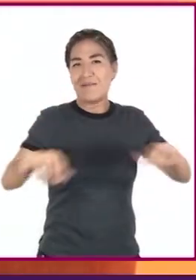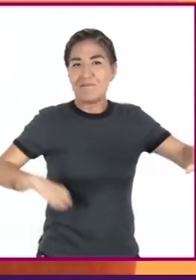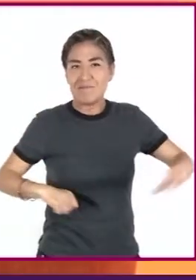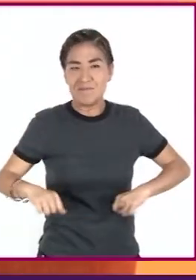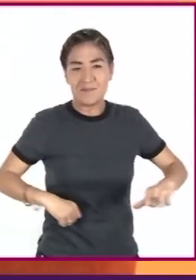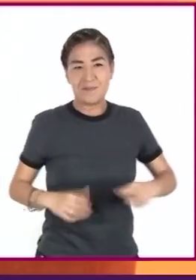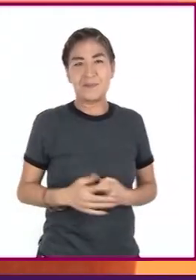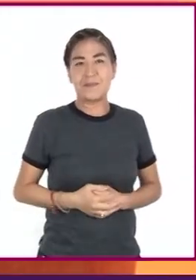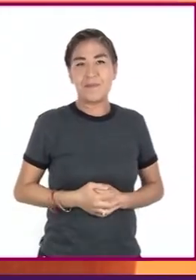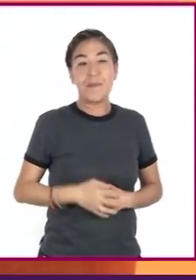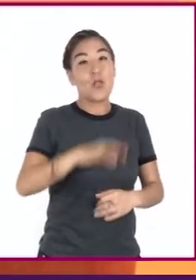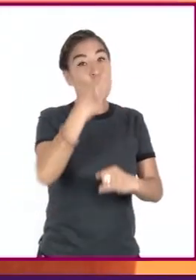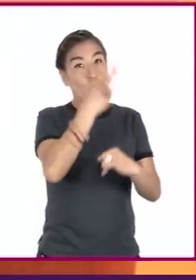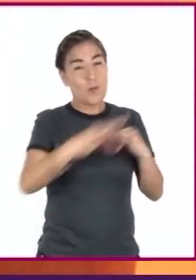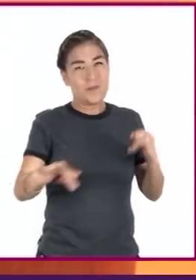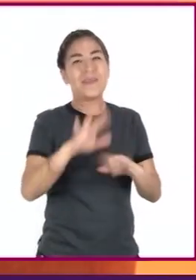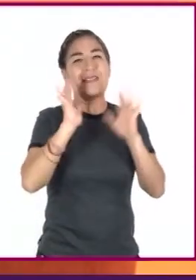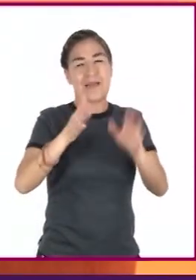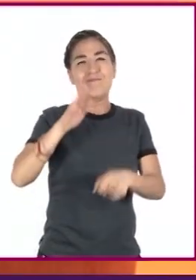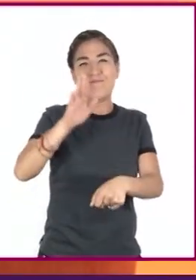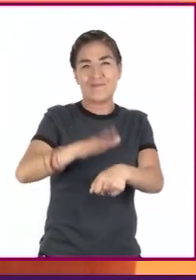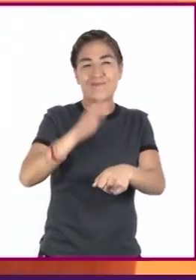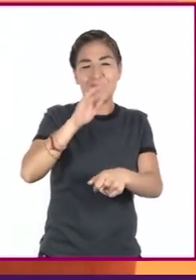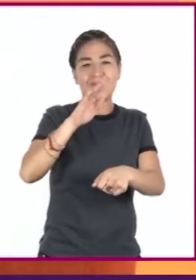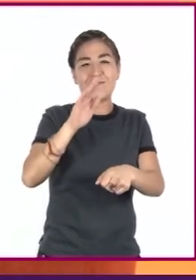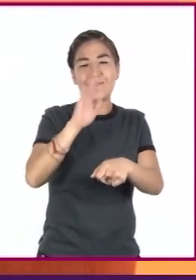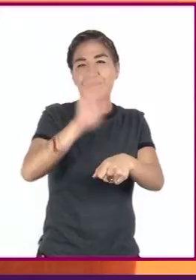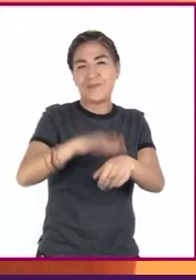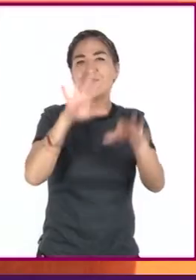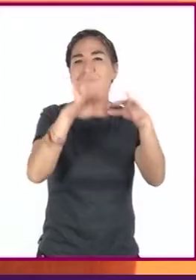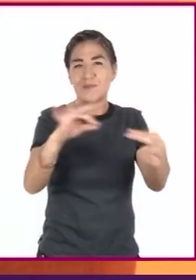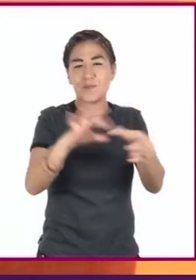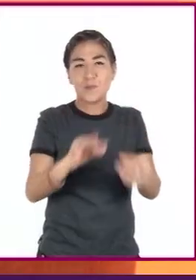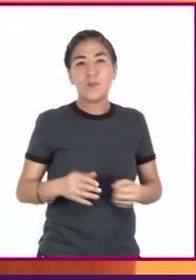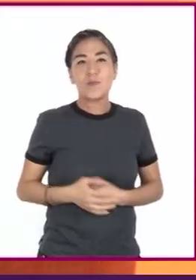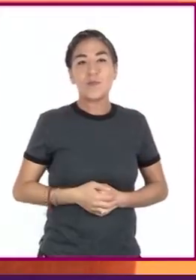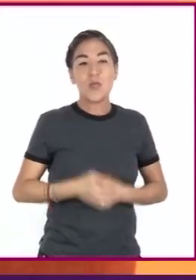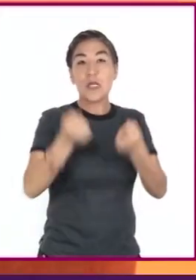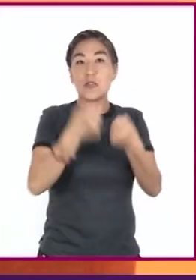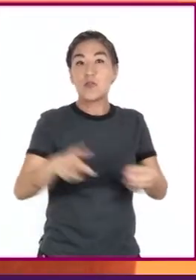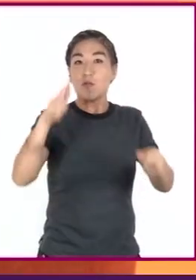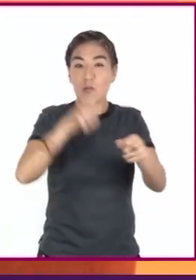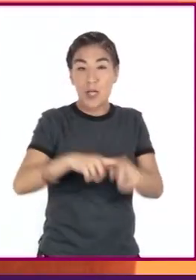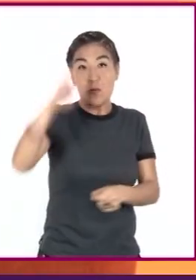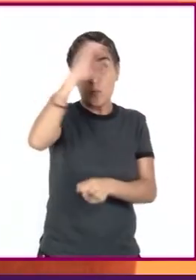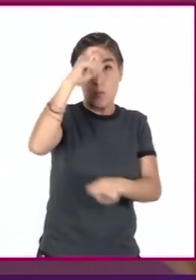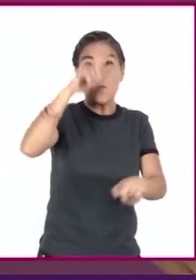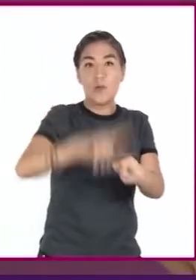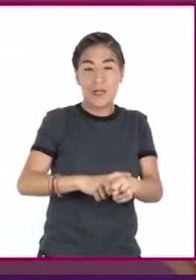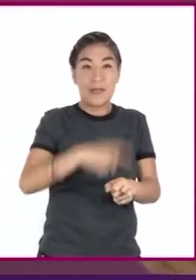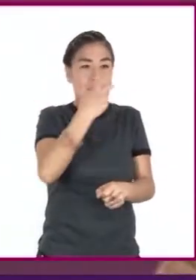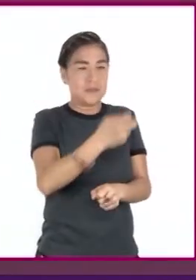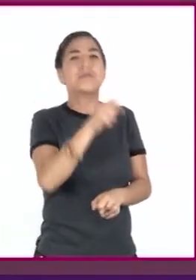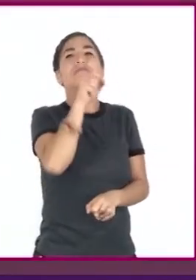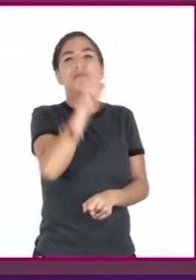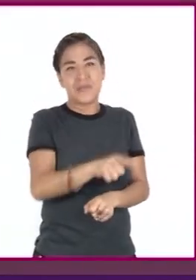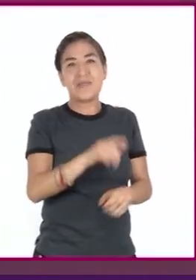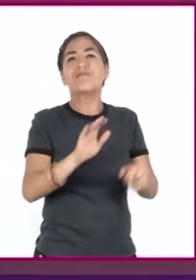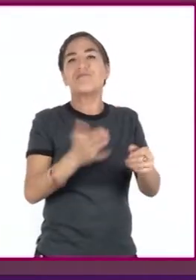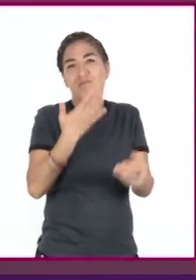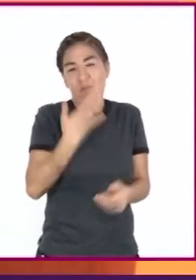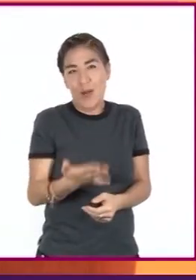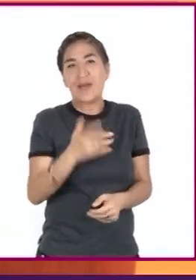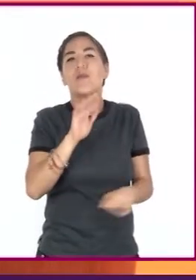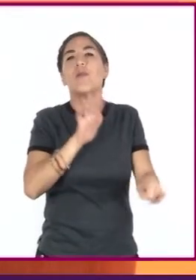Finalmente, como ya se mencionó, la parte social y por ende cultural se verá favorecida, además